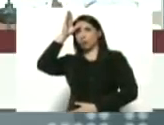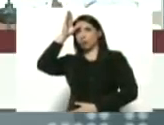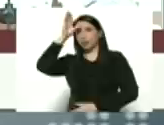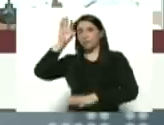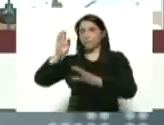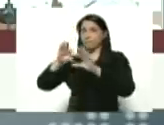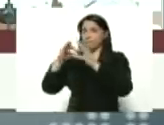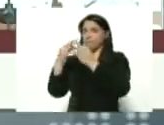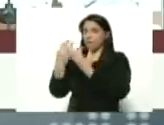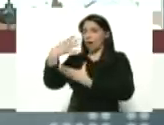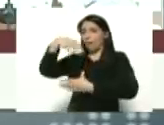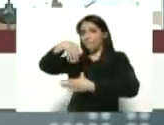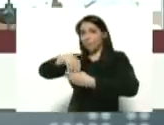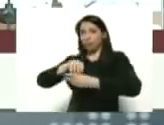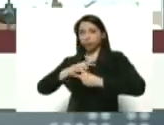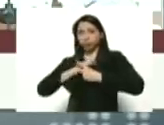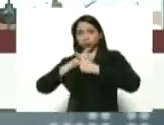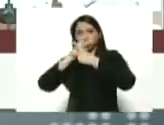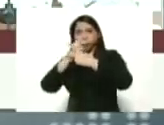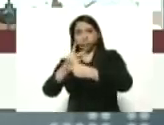familiar, voluntaria,